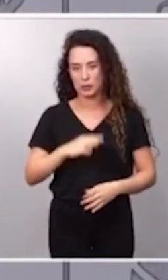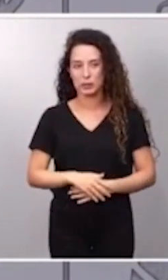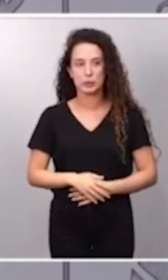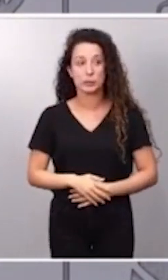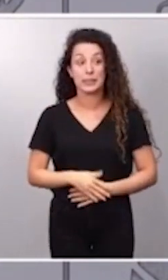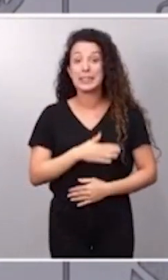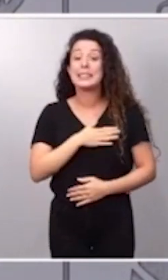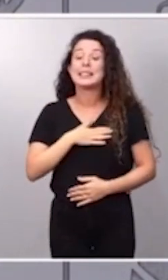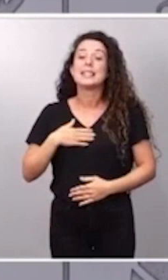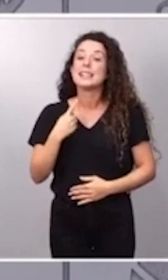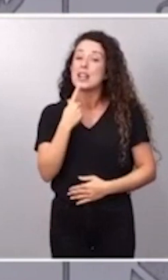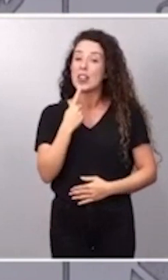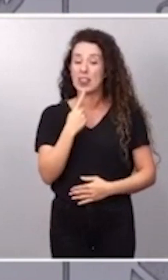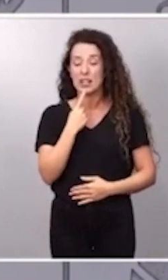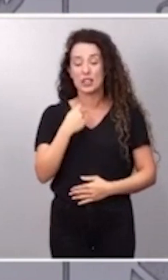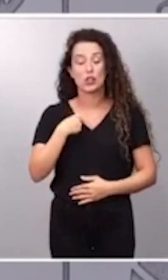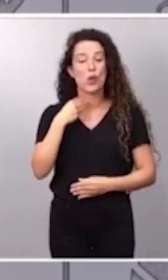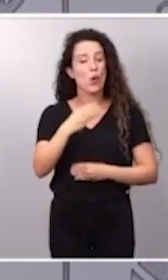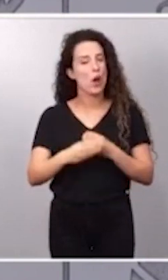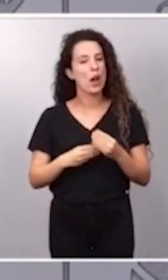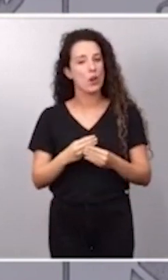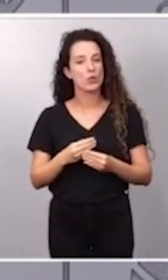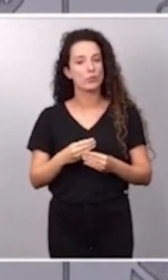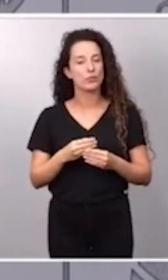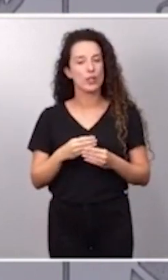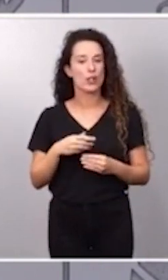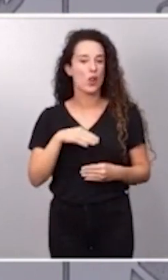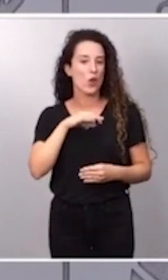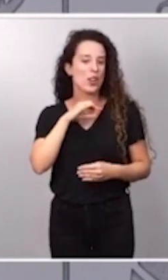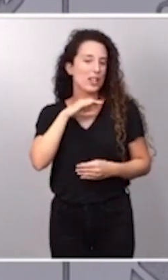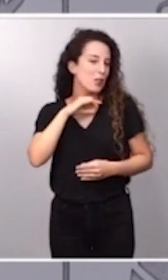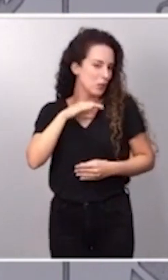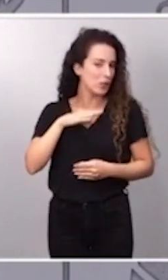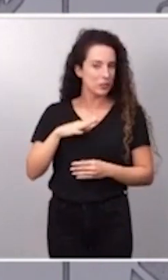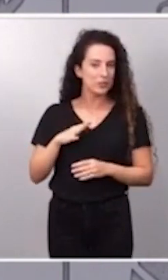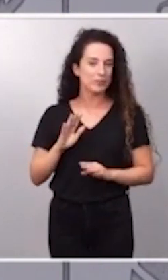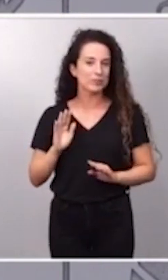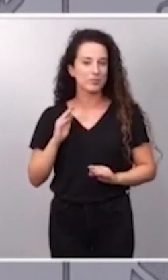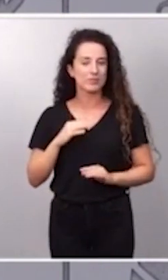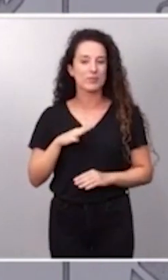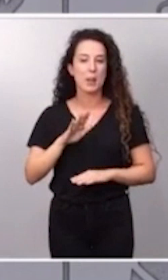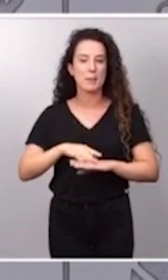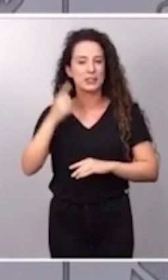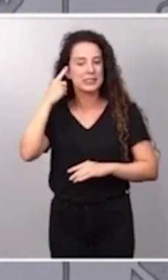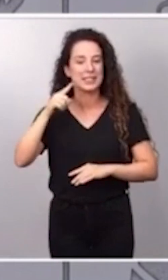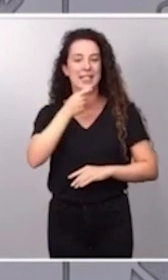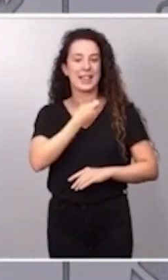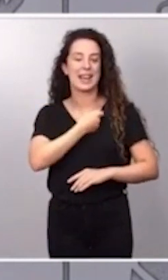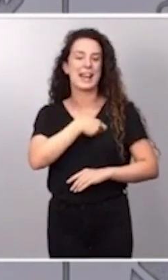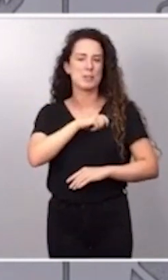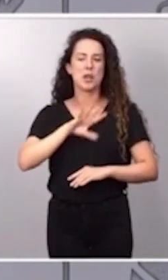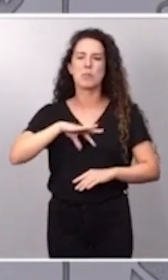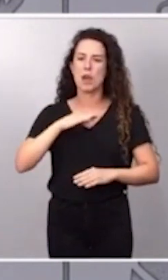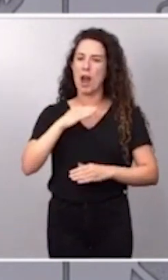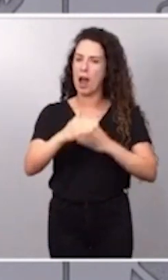Y quiero decirles que lo hago con ilusión, con la ilusión de saber todo lo que España puede avanzar